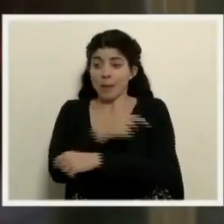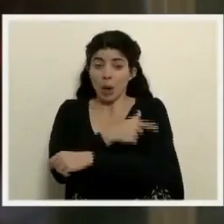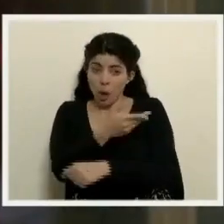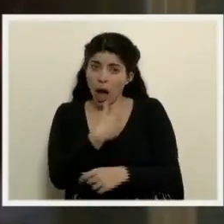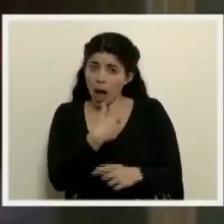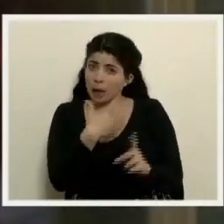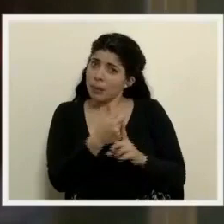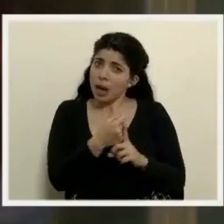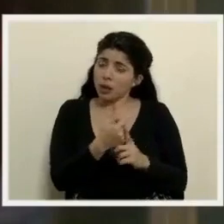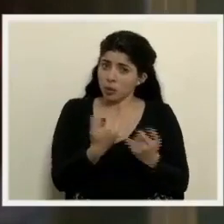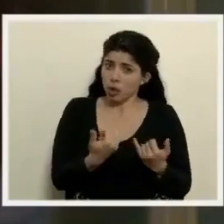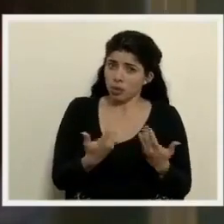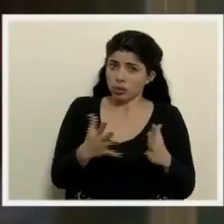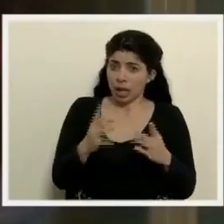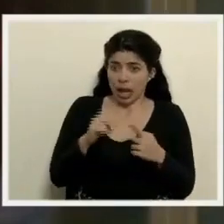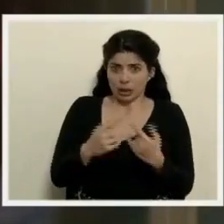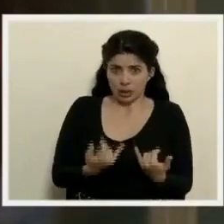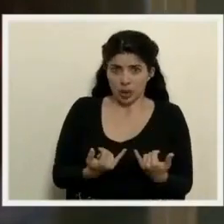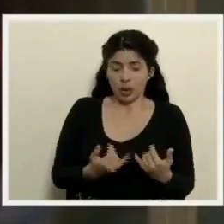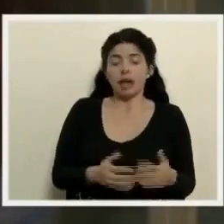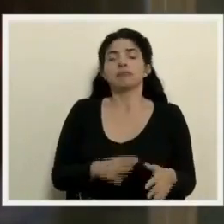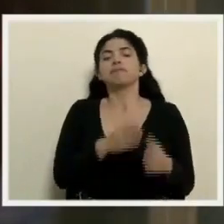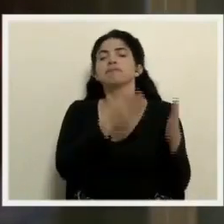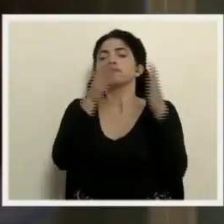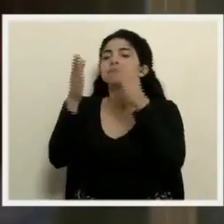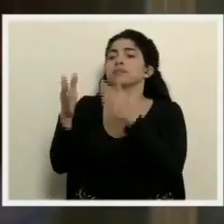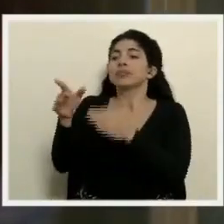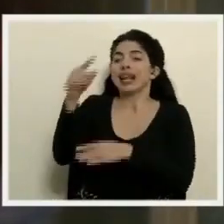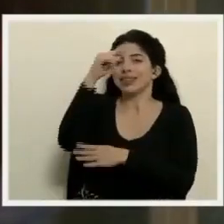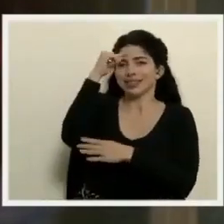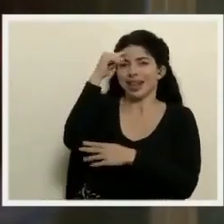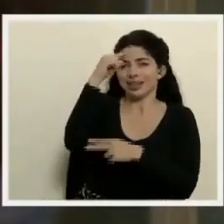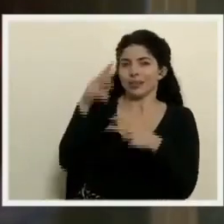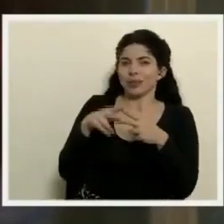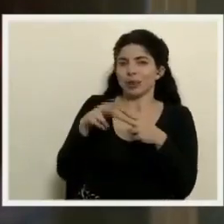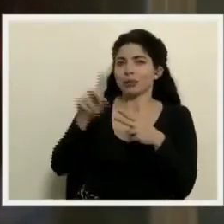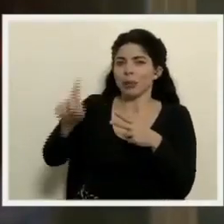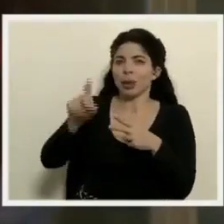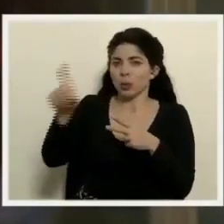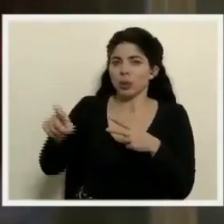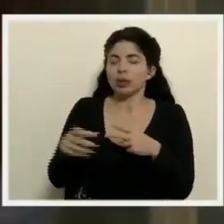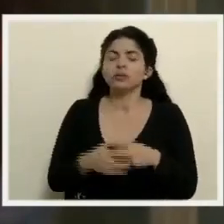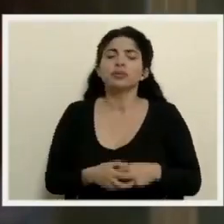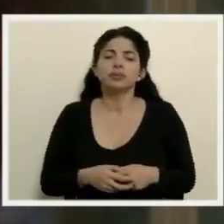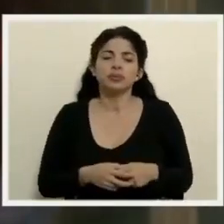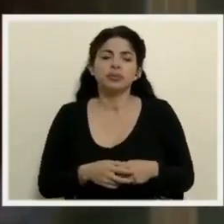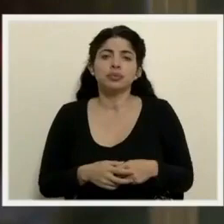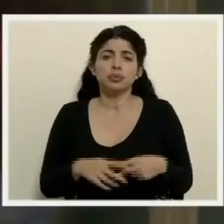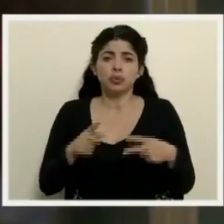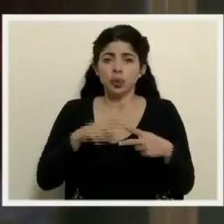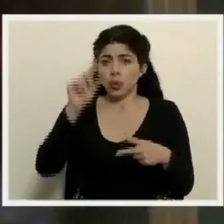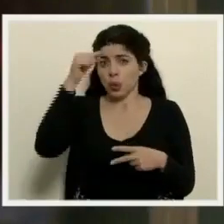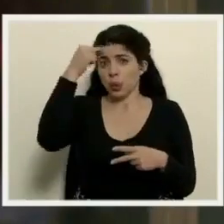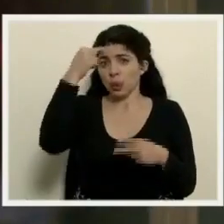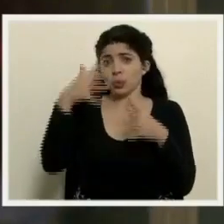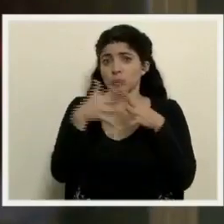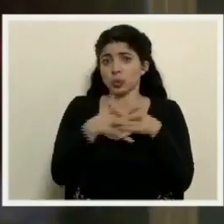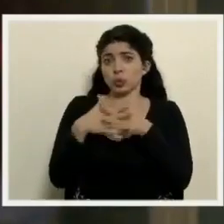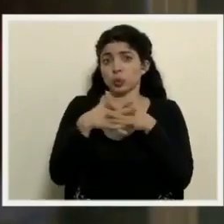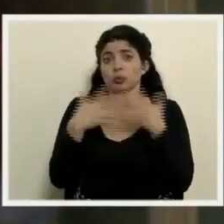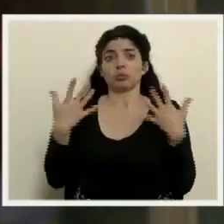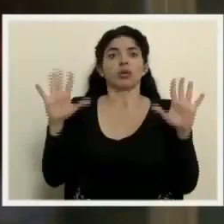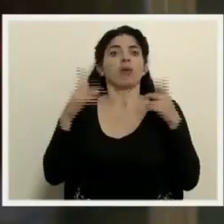hasta la fecha? Para don Alexander, las siguientes dos consultas. El gobierno de Estados Unidos